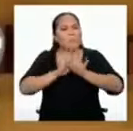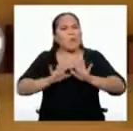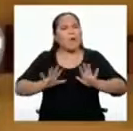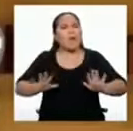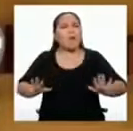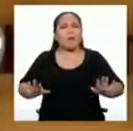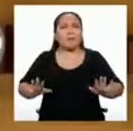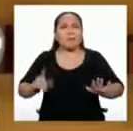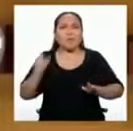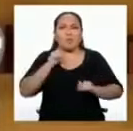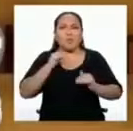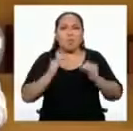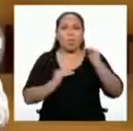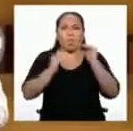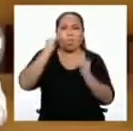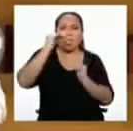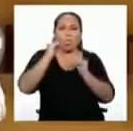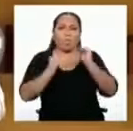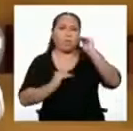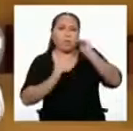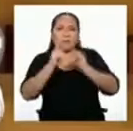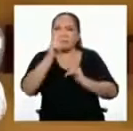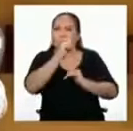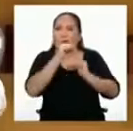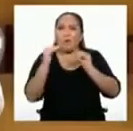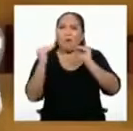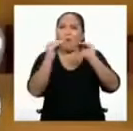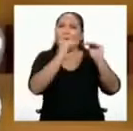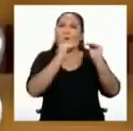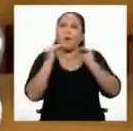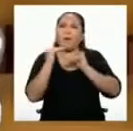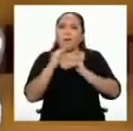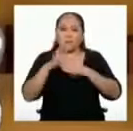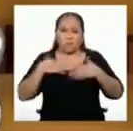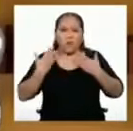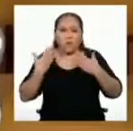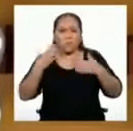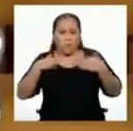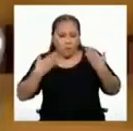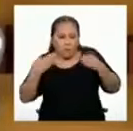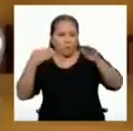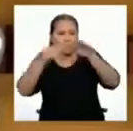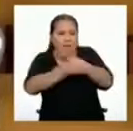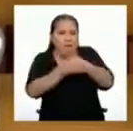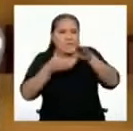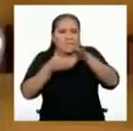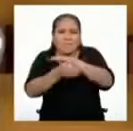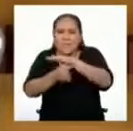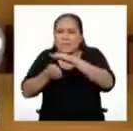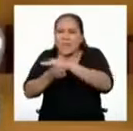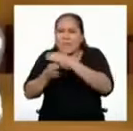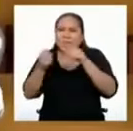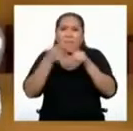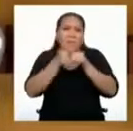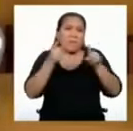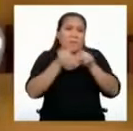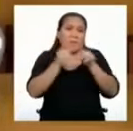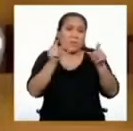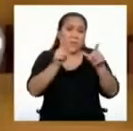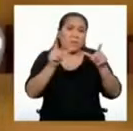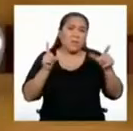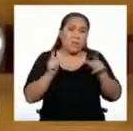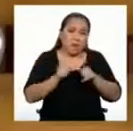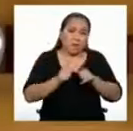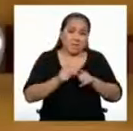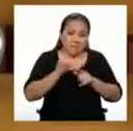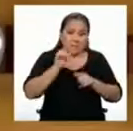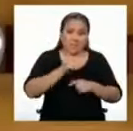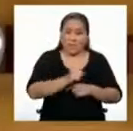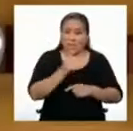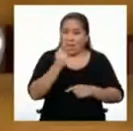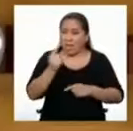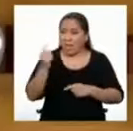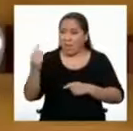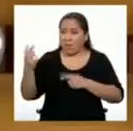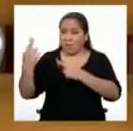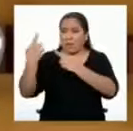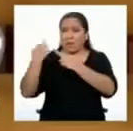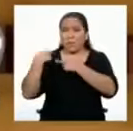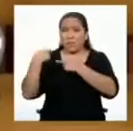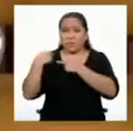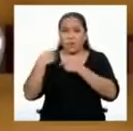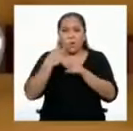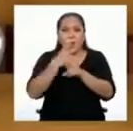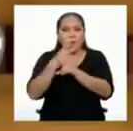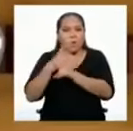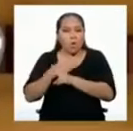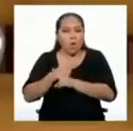no haya desigualdades y todos podamos acceder a los mismos lugares, siendo responsables en el uso de estos. Y que los cuidemos